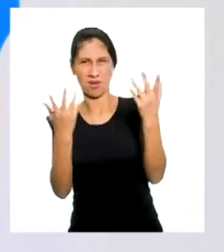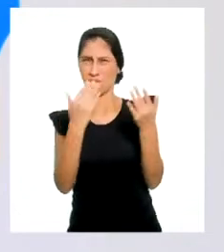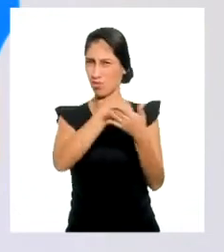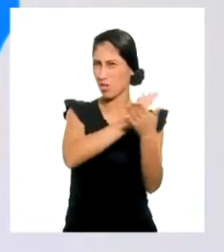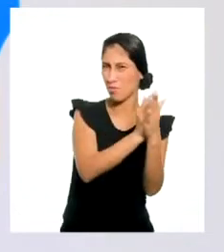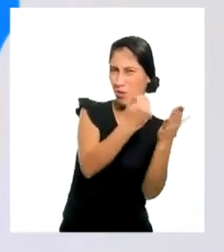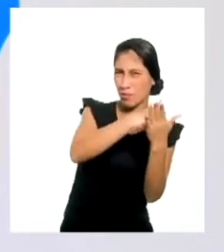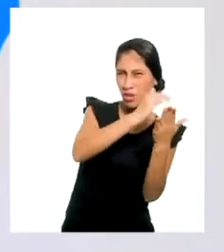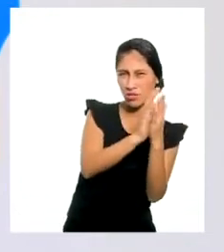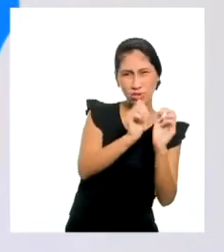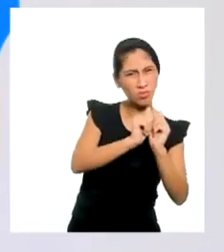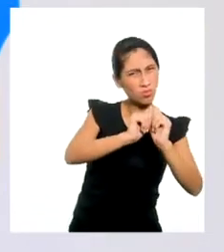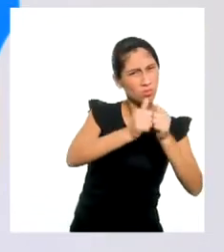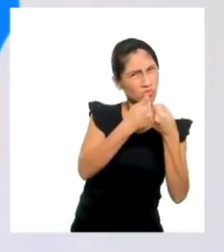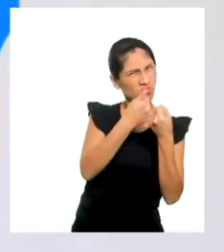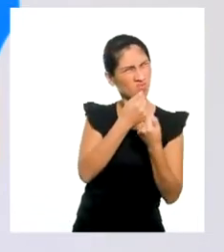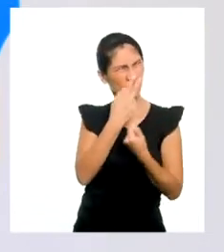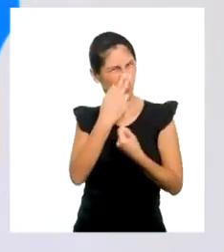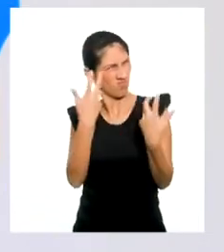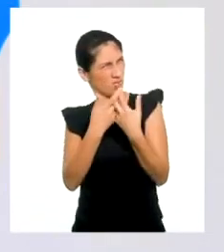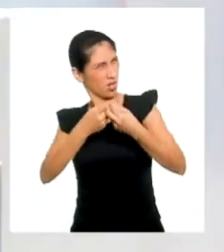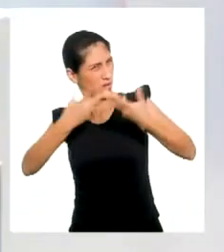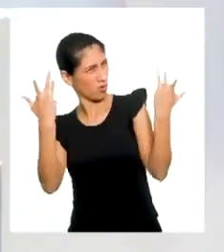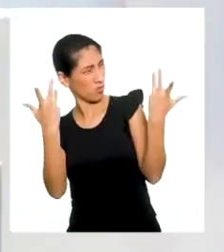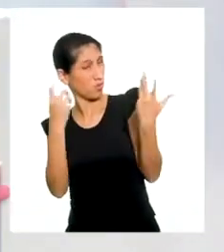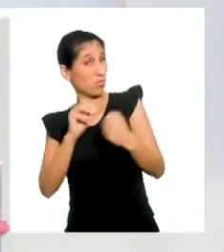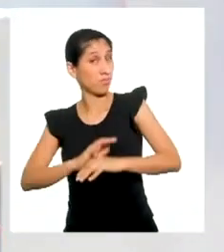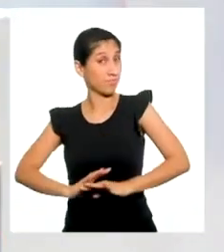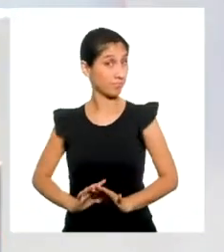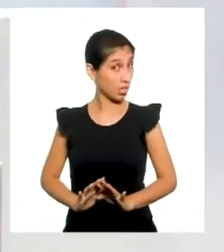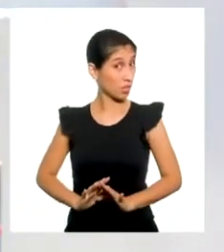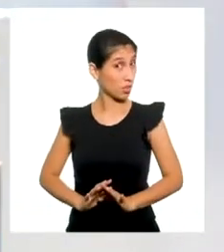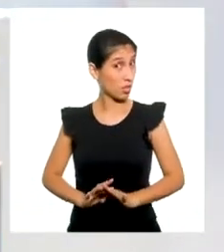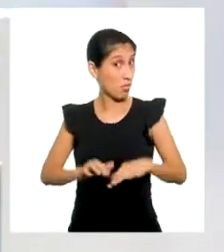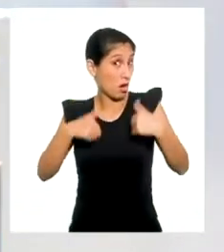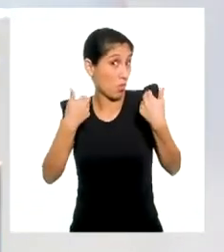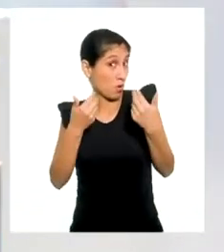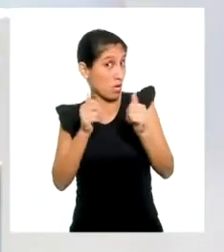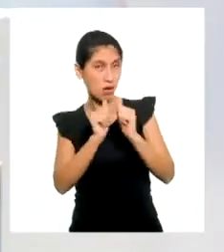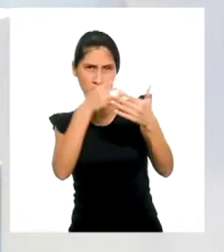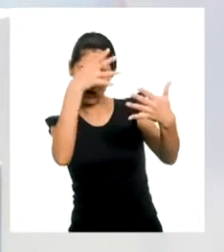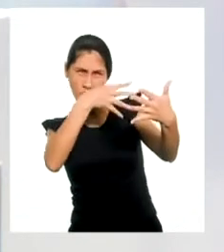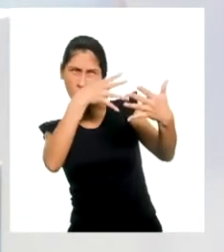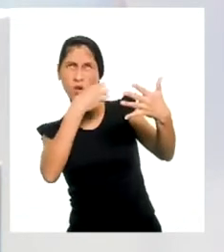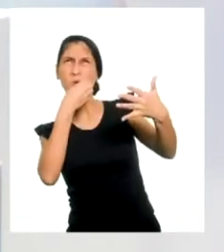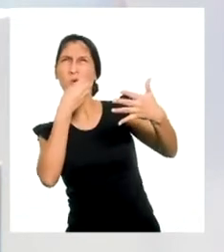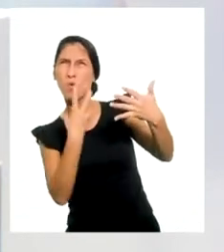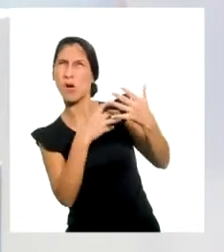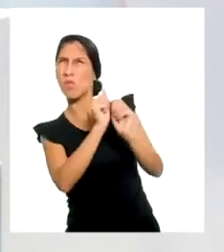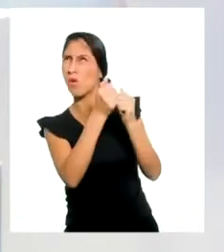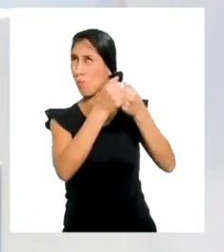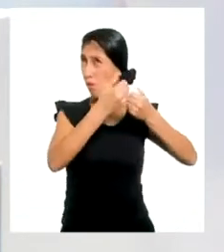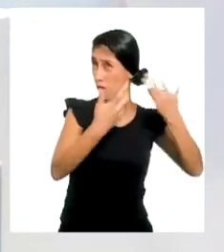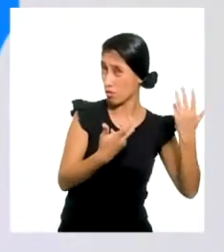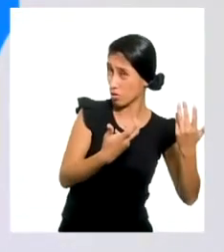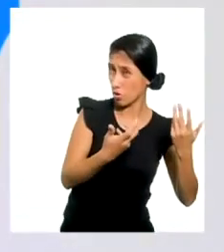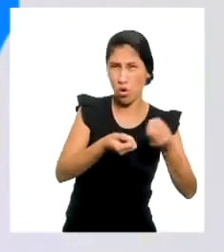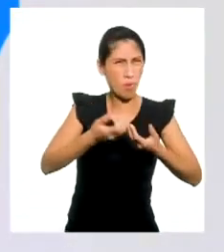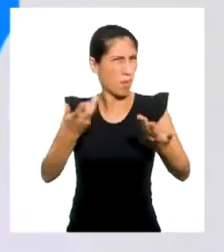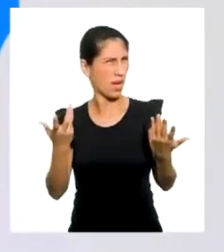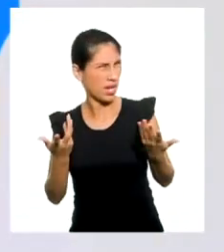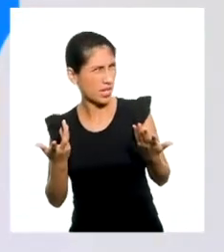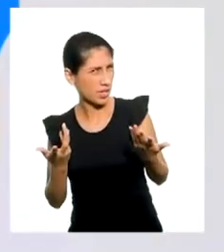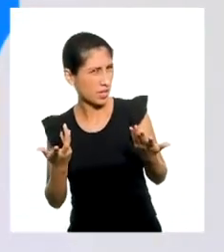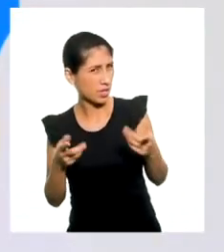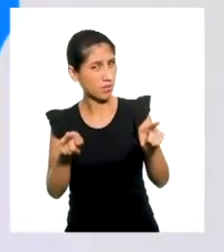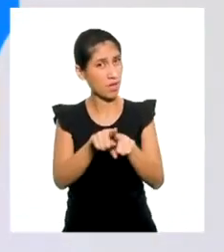la preparación de los panes? ¿Será para poder calcular cantidades que vas a usar en la receta? ¿Para